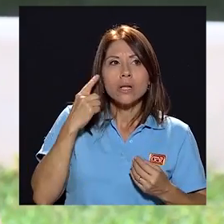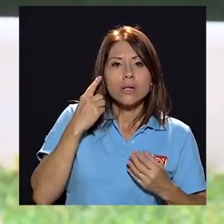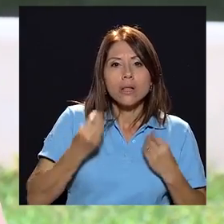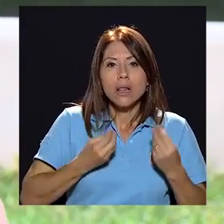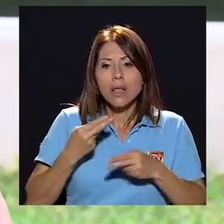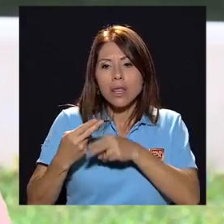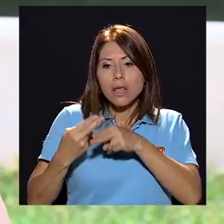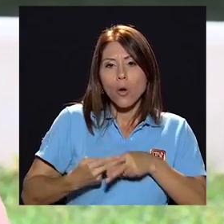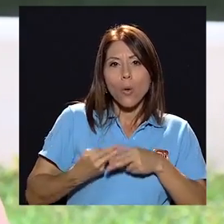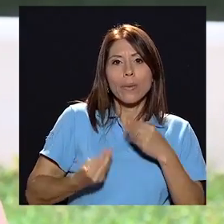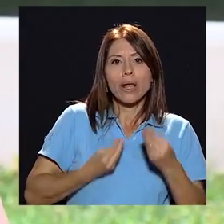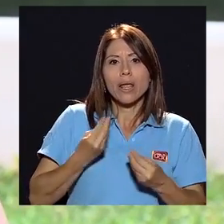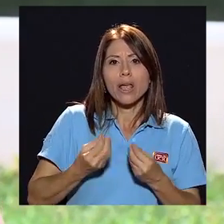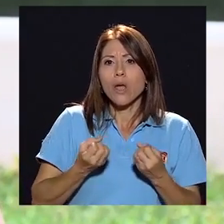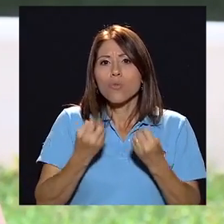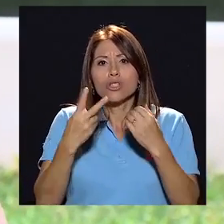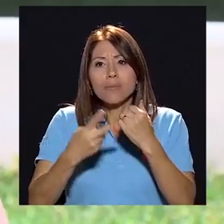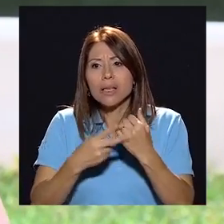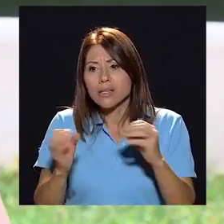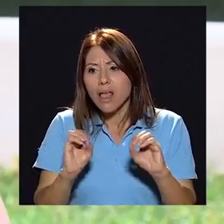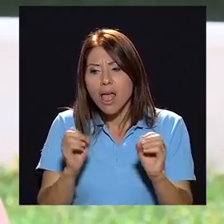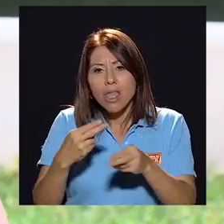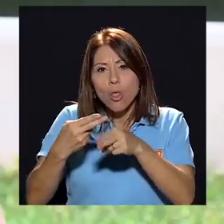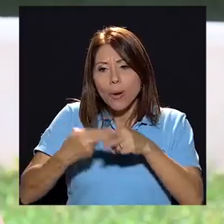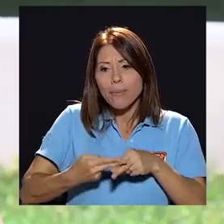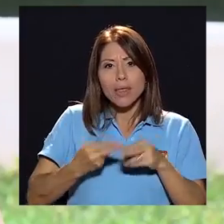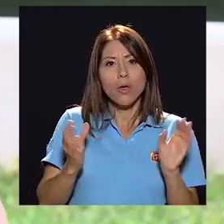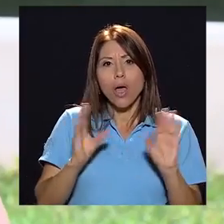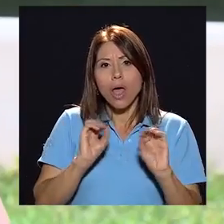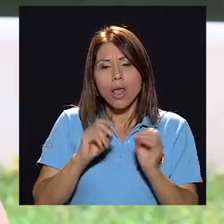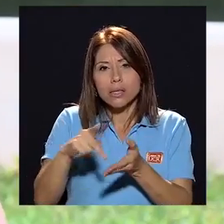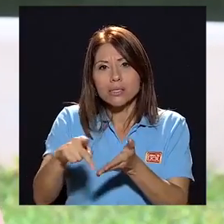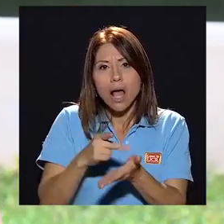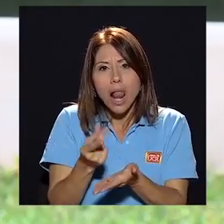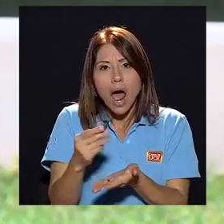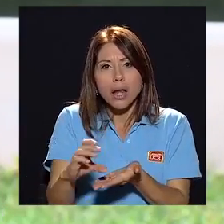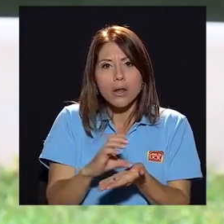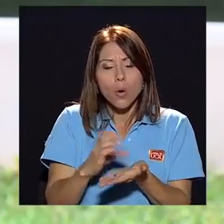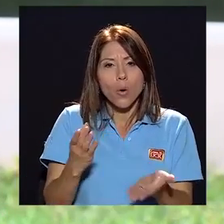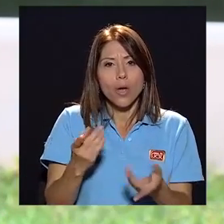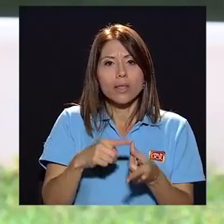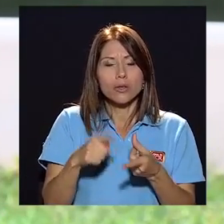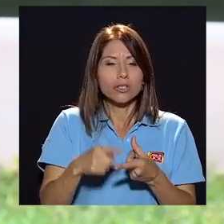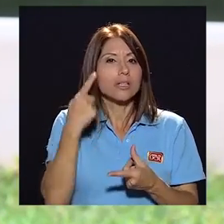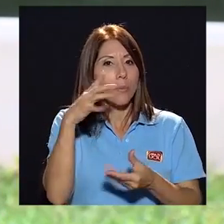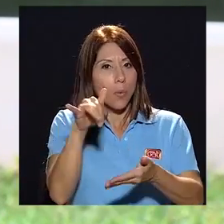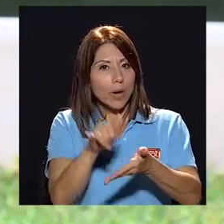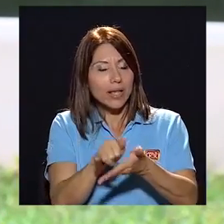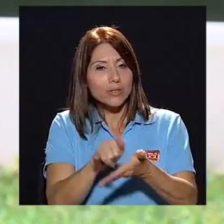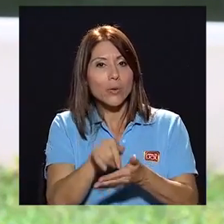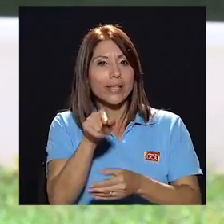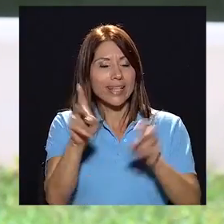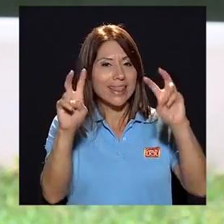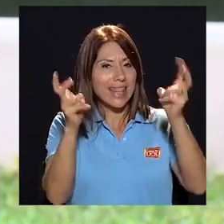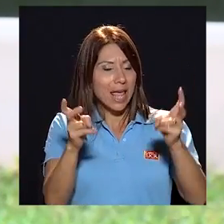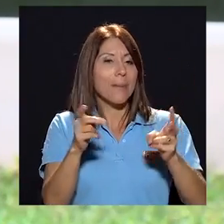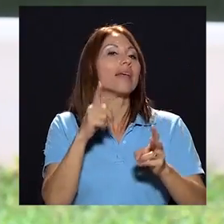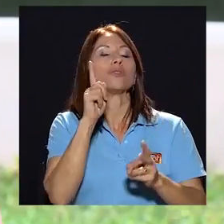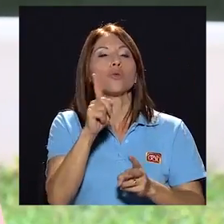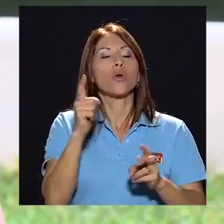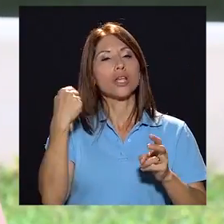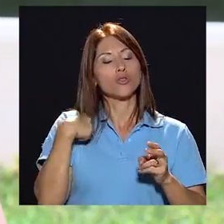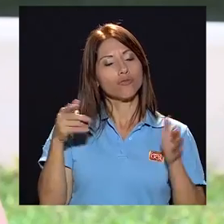pendiente de que te nombren y muchas veces no me llegó el nombramiento y no me llegó el salario. Entonces, por eso es una de mis